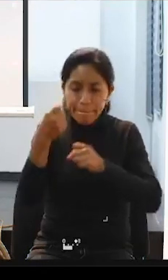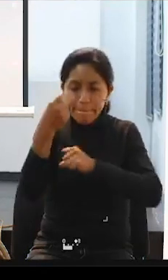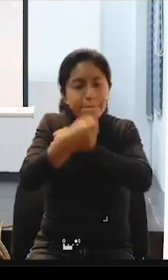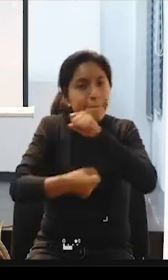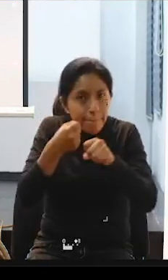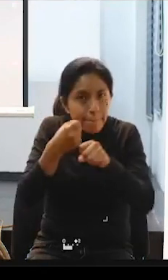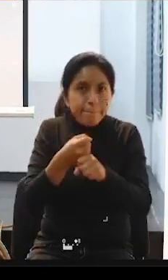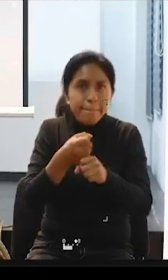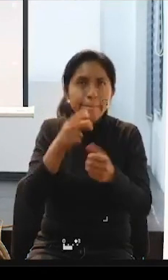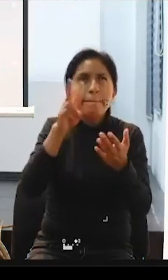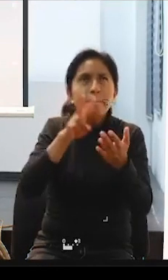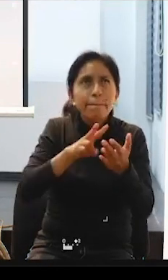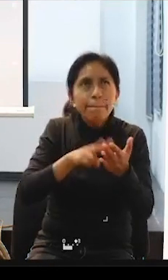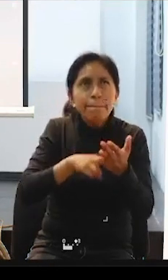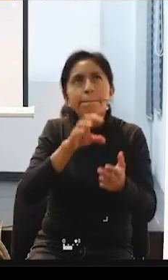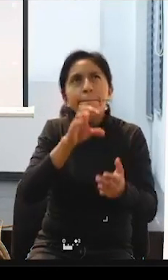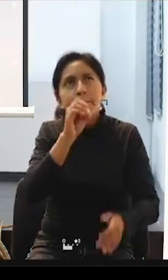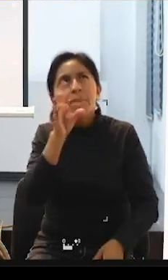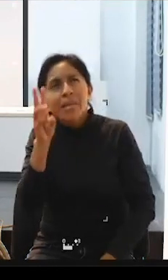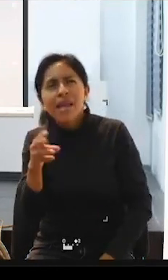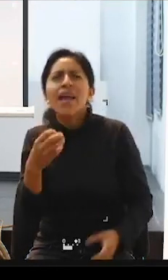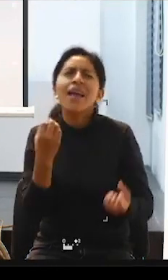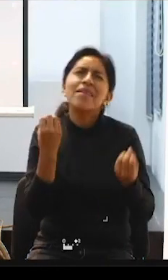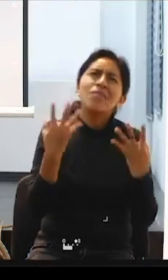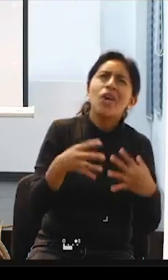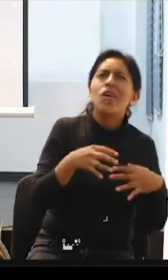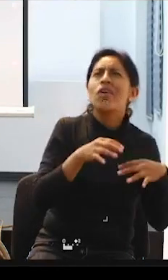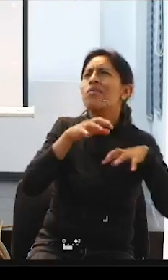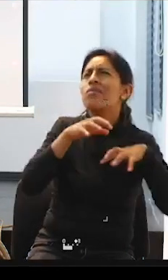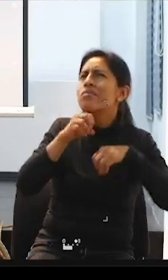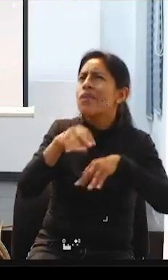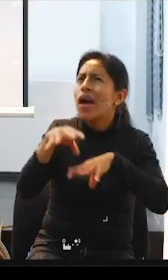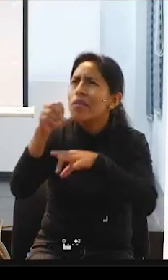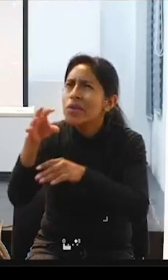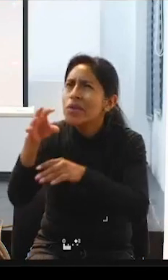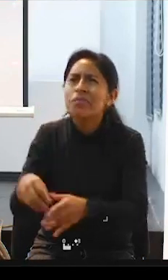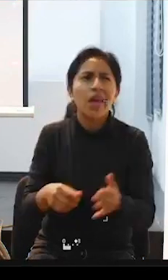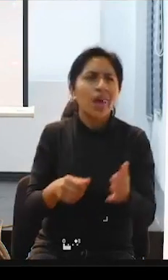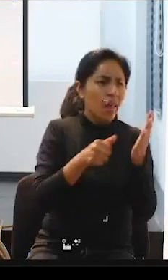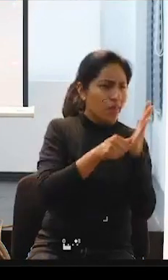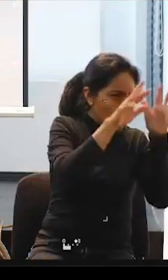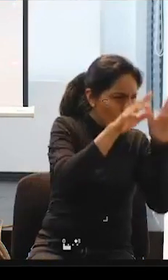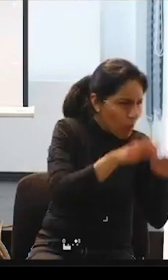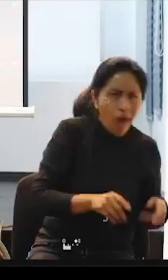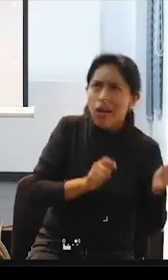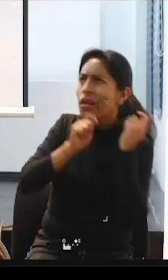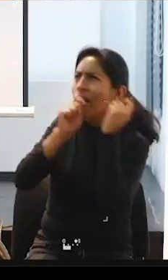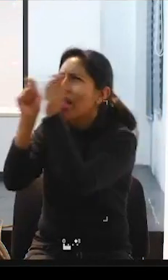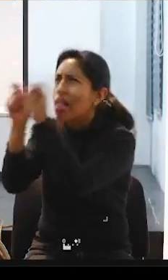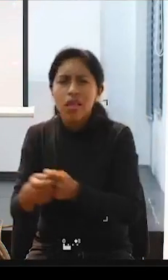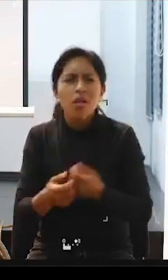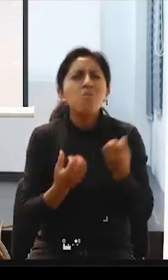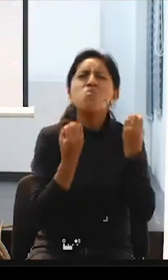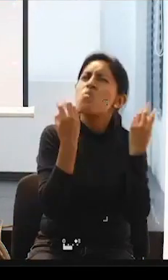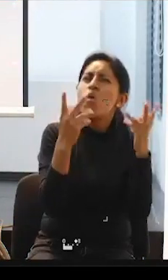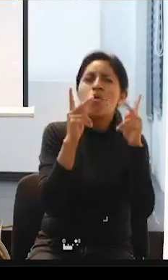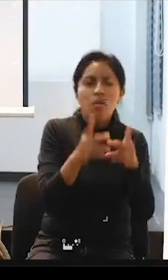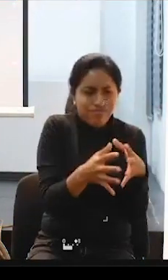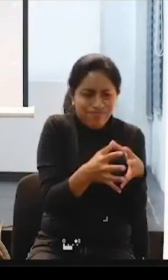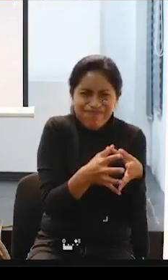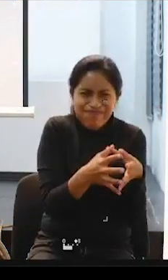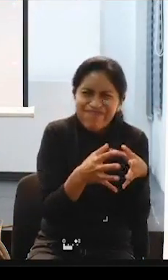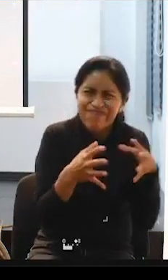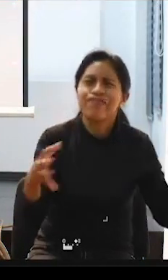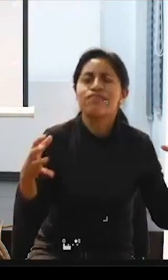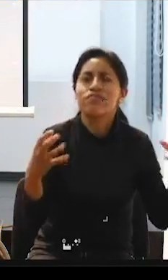con todos los movimientos escritos que hicimos muchas, muchas personas, muchísimas personas nos implicamos